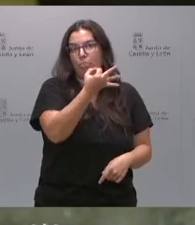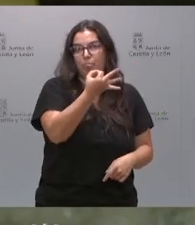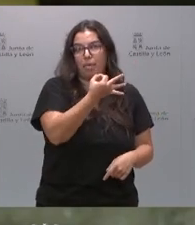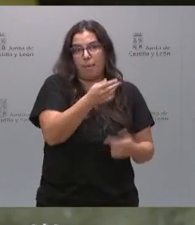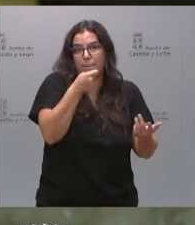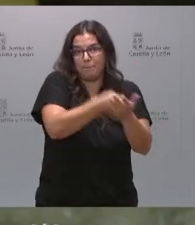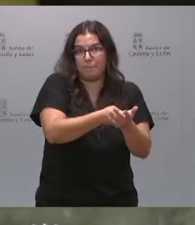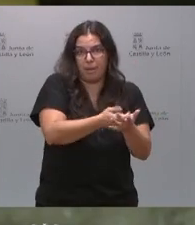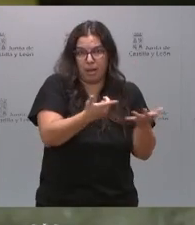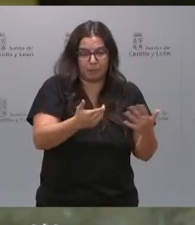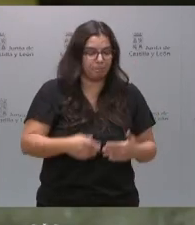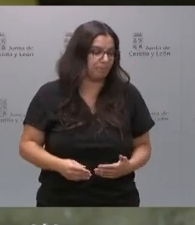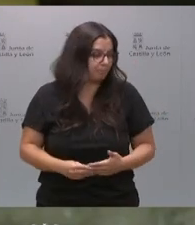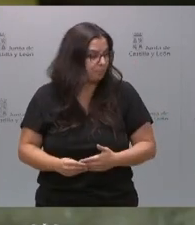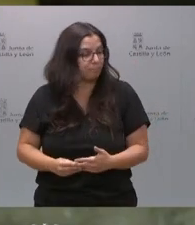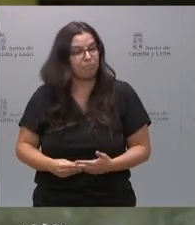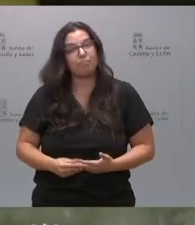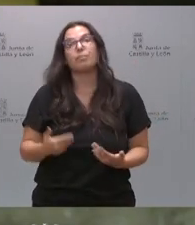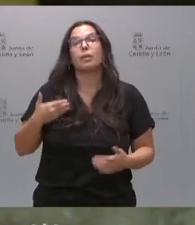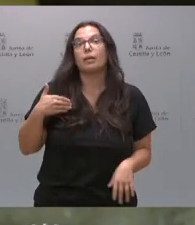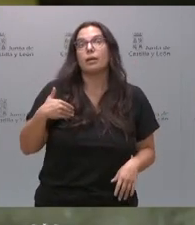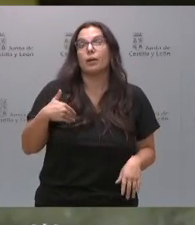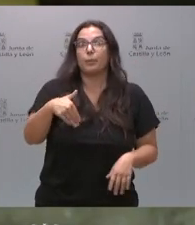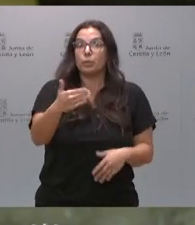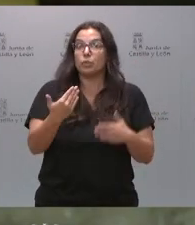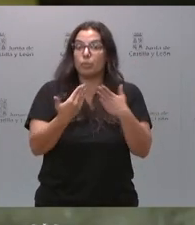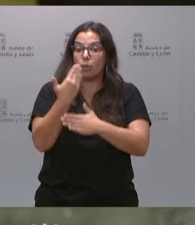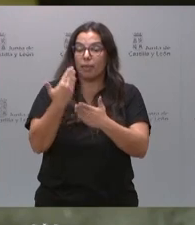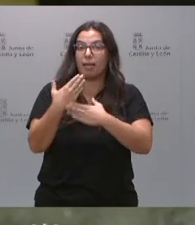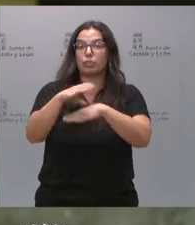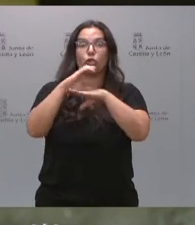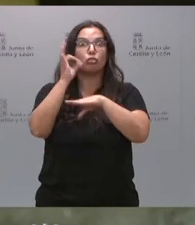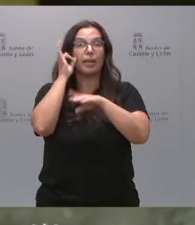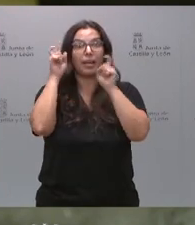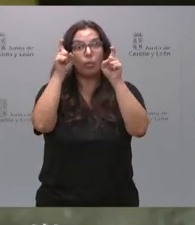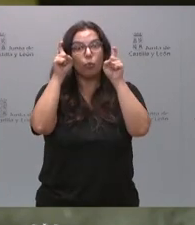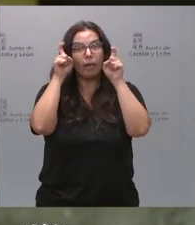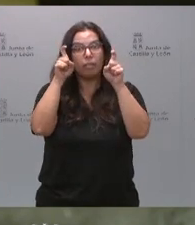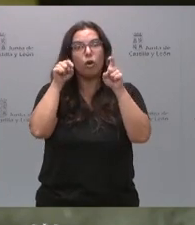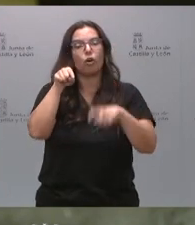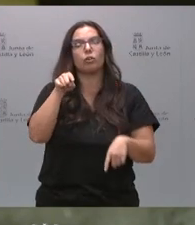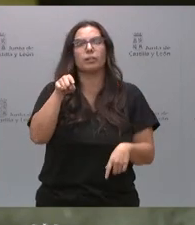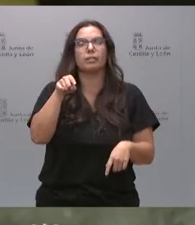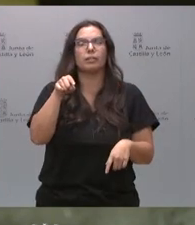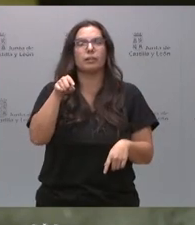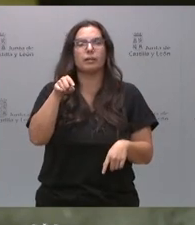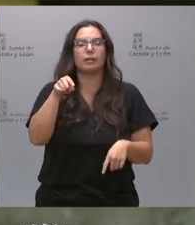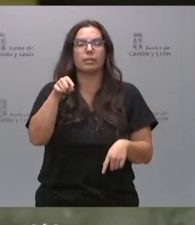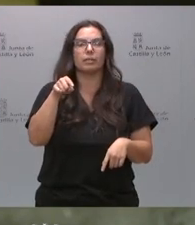desembolso. En los próximos días, la consejera de Educación dará las